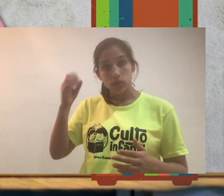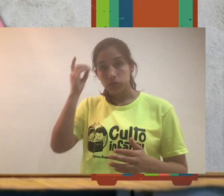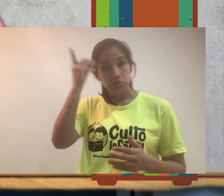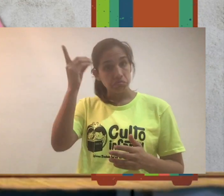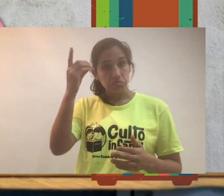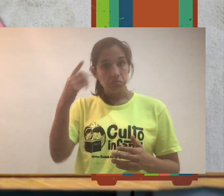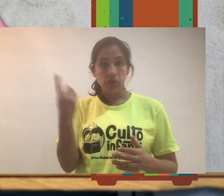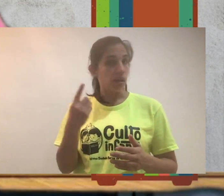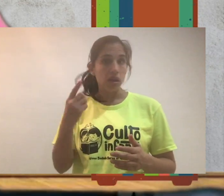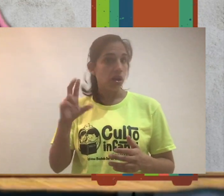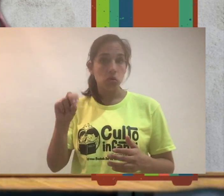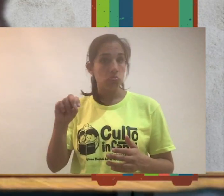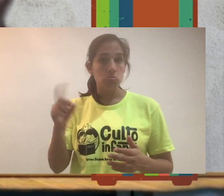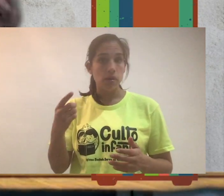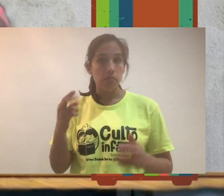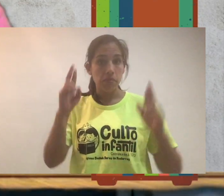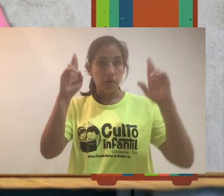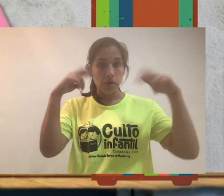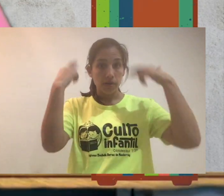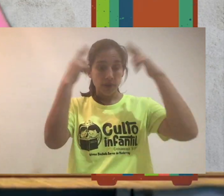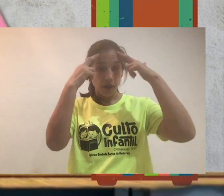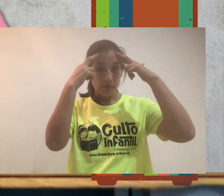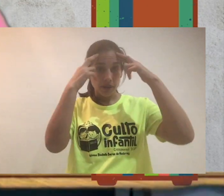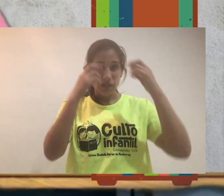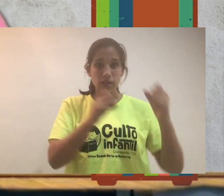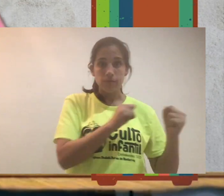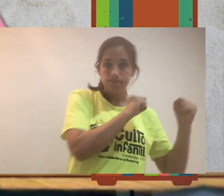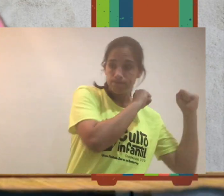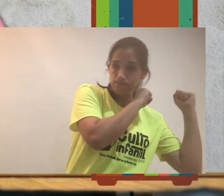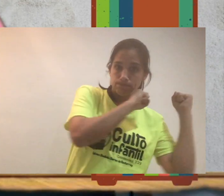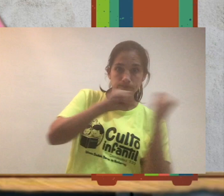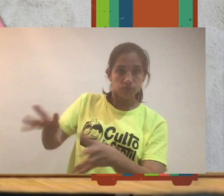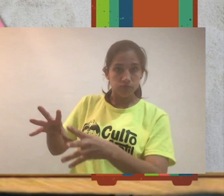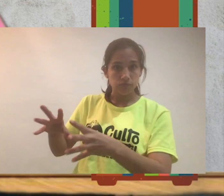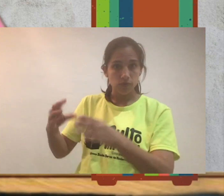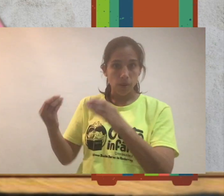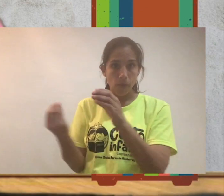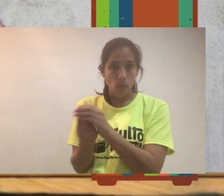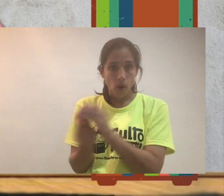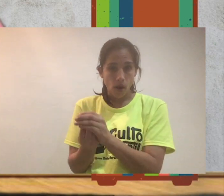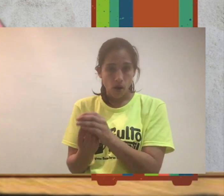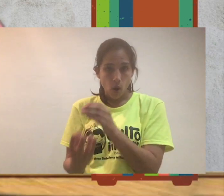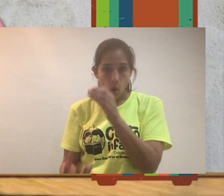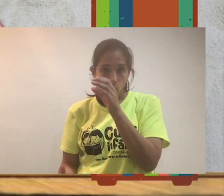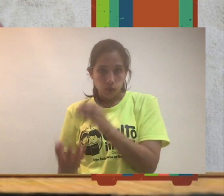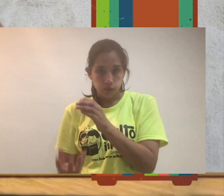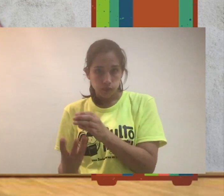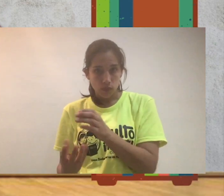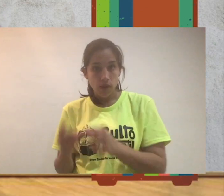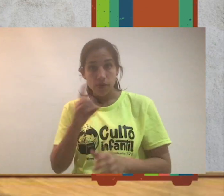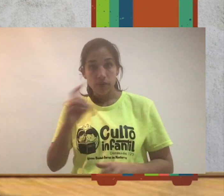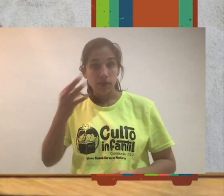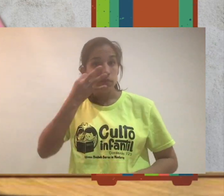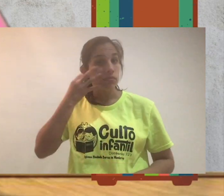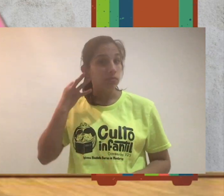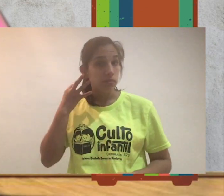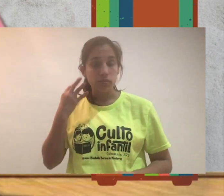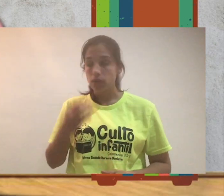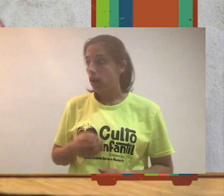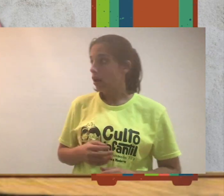otro Dios que no fuera al rey iba a ser lanzado al foso de los leones.